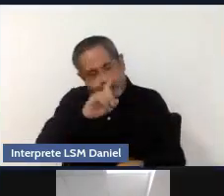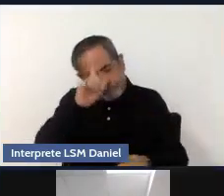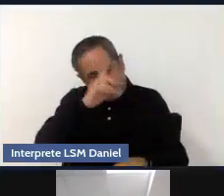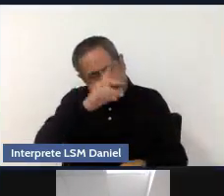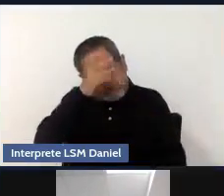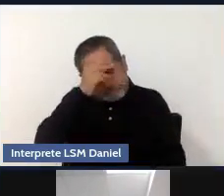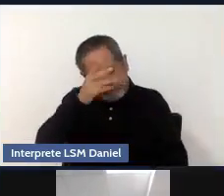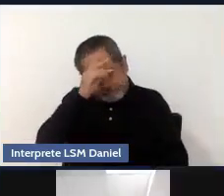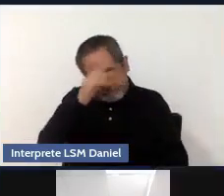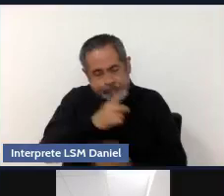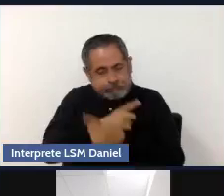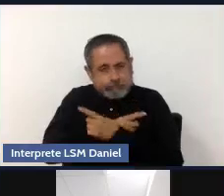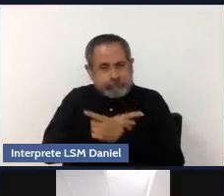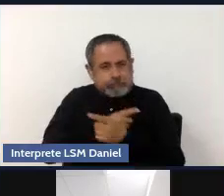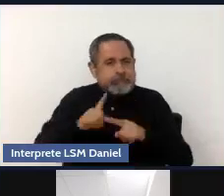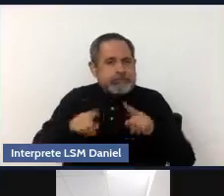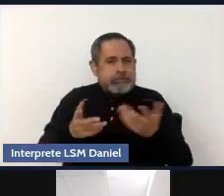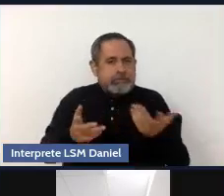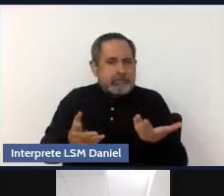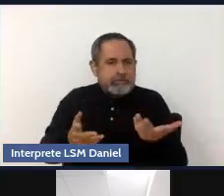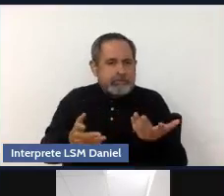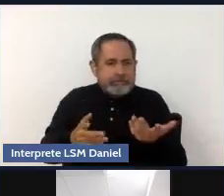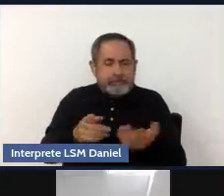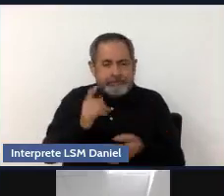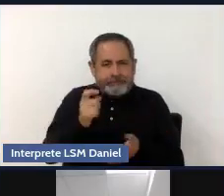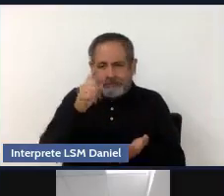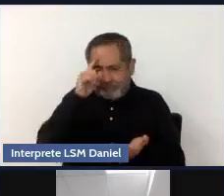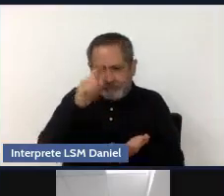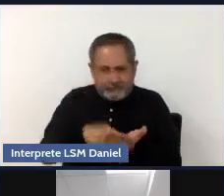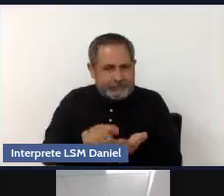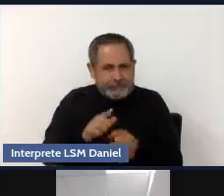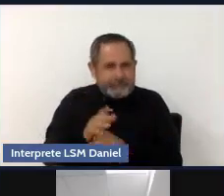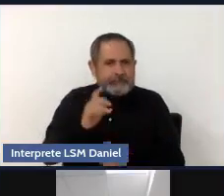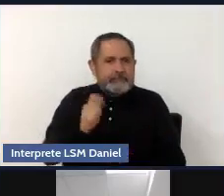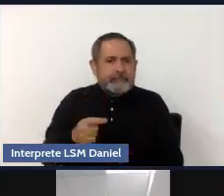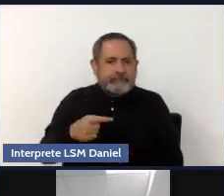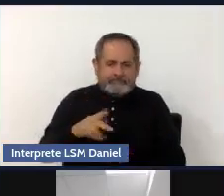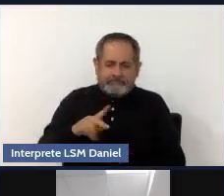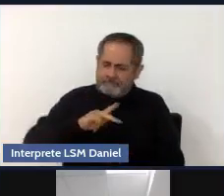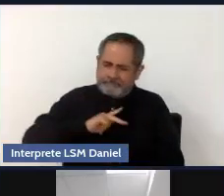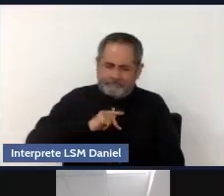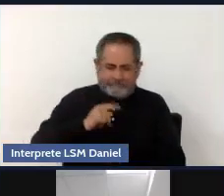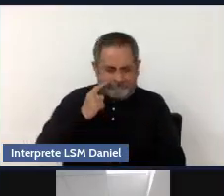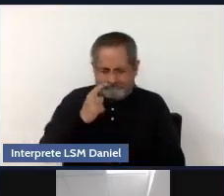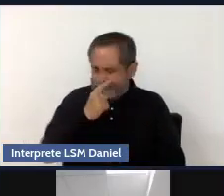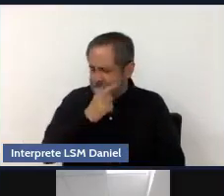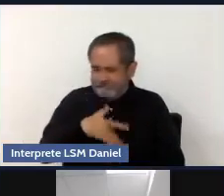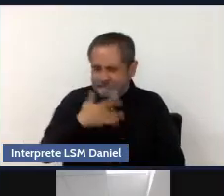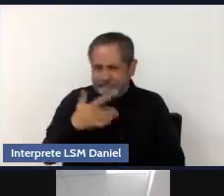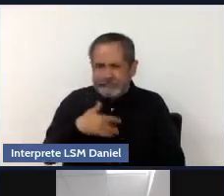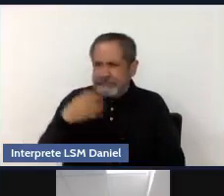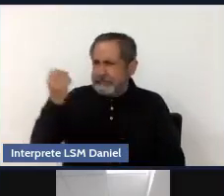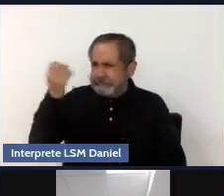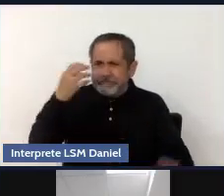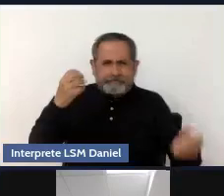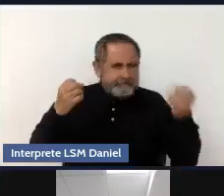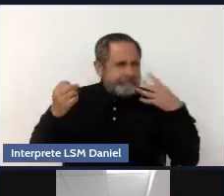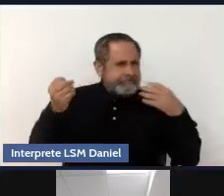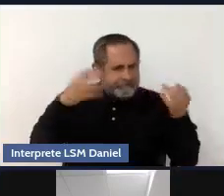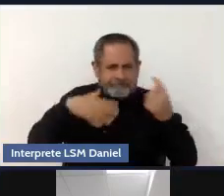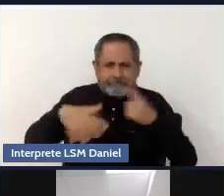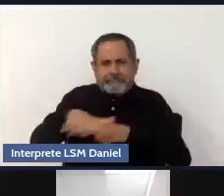creencias, es todo aquello, todos esos mensajes que recibimos en nuestro entorno